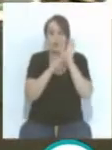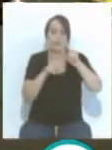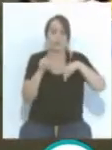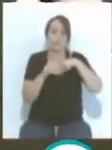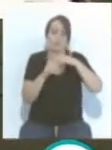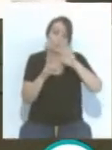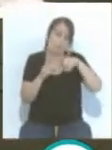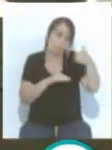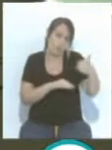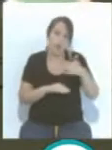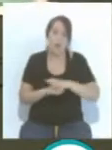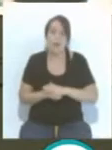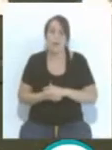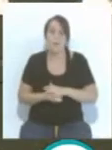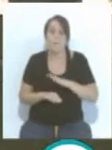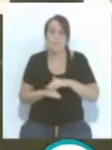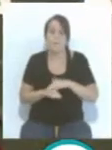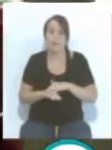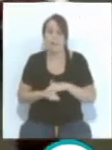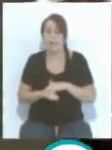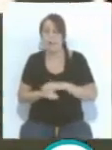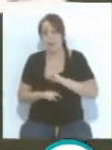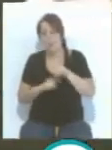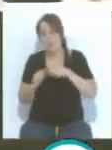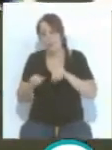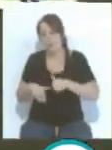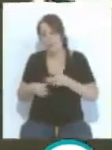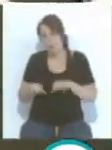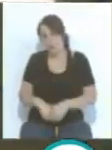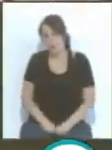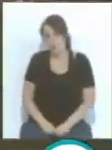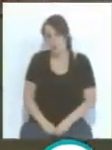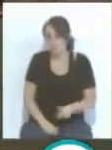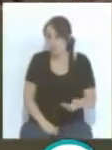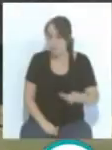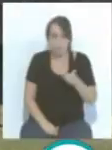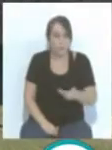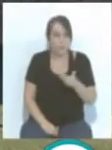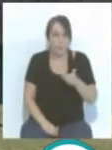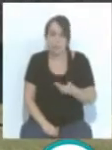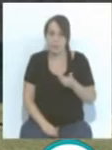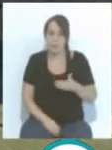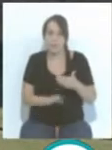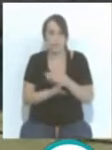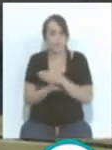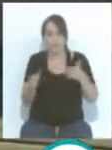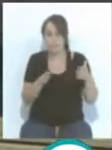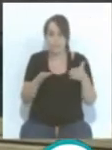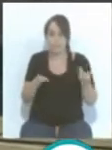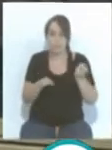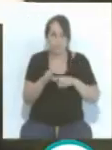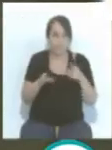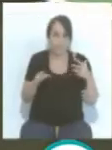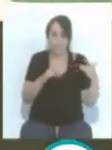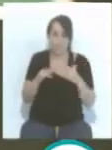y para volver a Cádiz a seguir el entrenamiento. Es que es clave jugar partido. la pretemporada estábamos acostumbrados